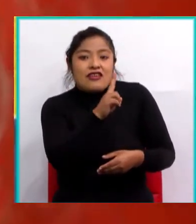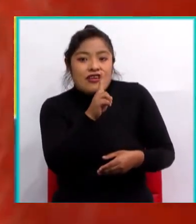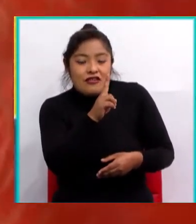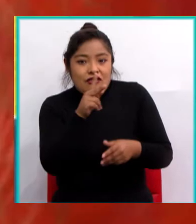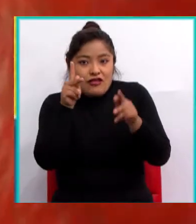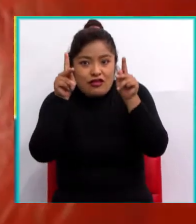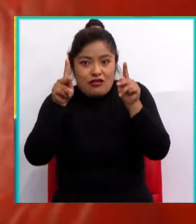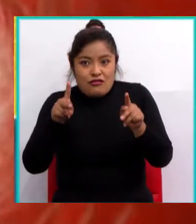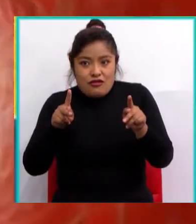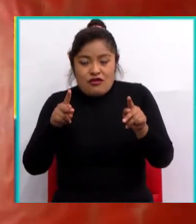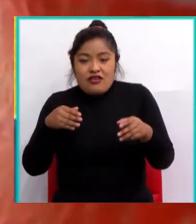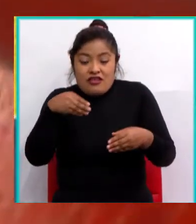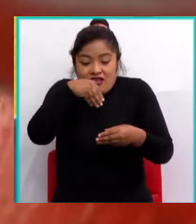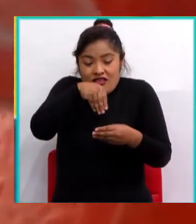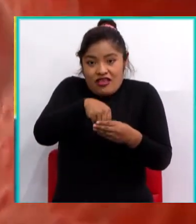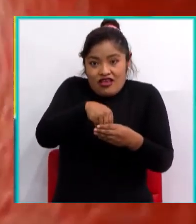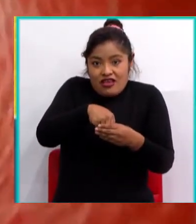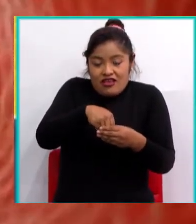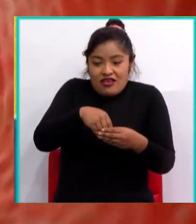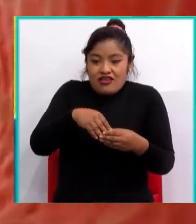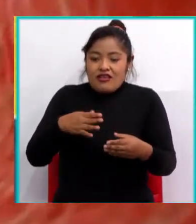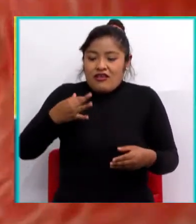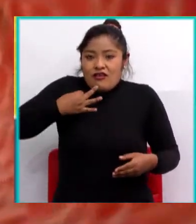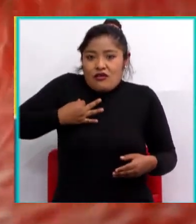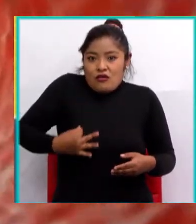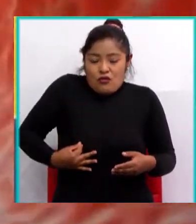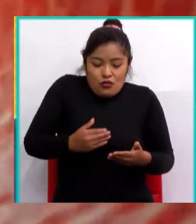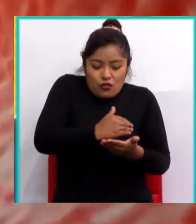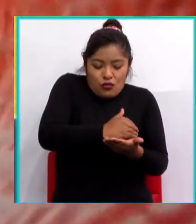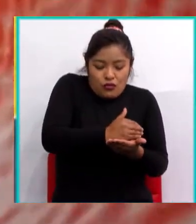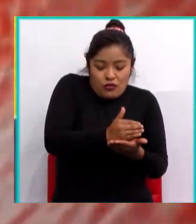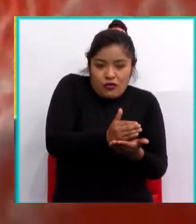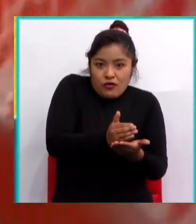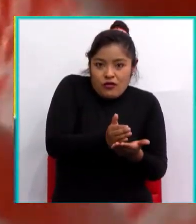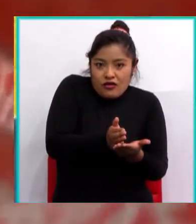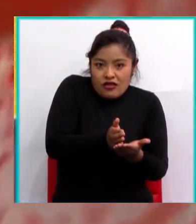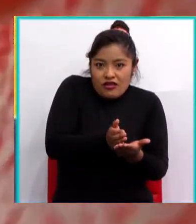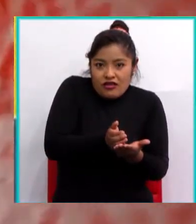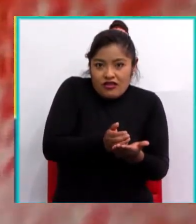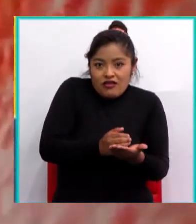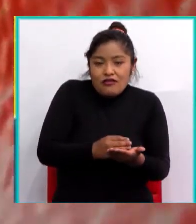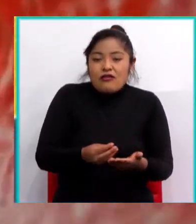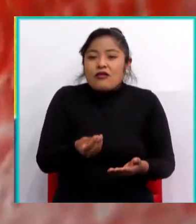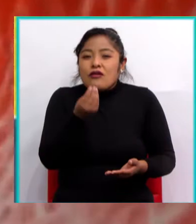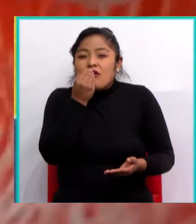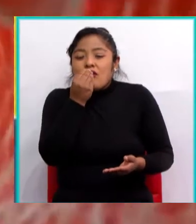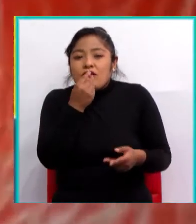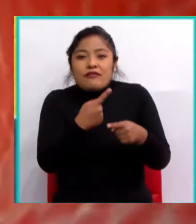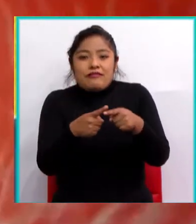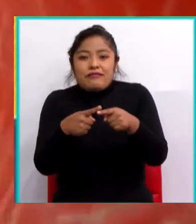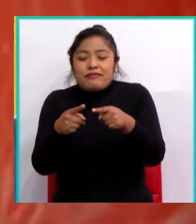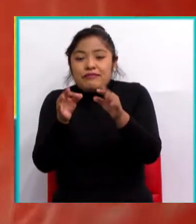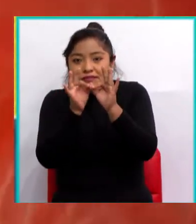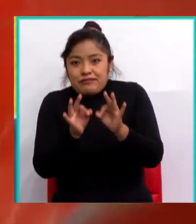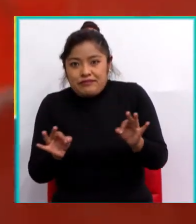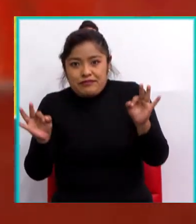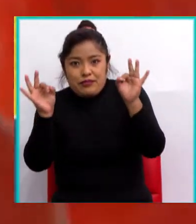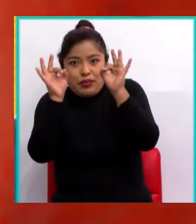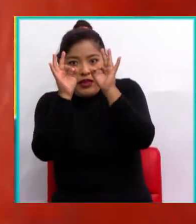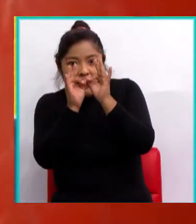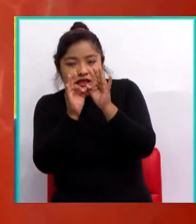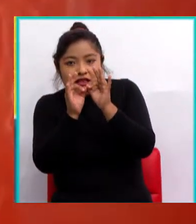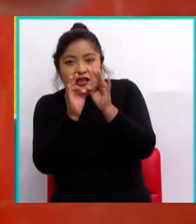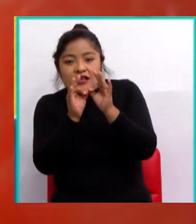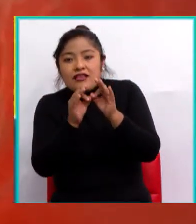mover dentro de su organismo elementos nutritivos, como los metabolitos, el